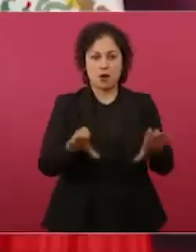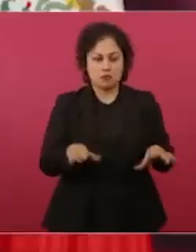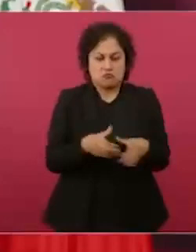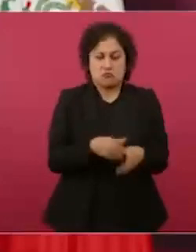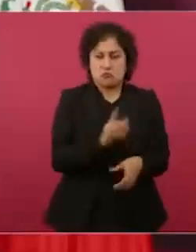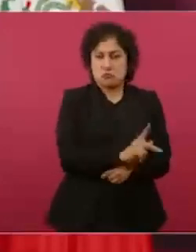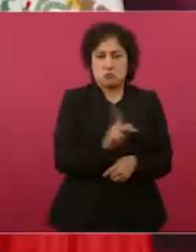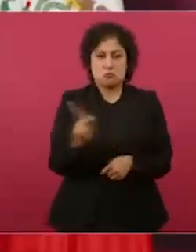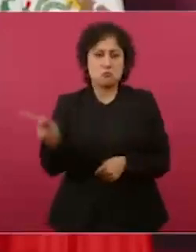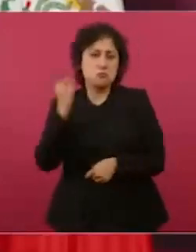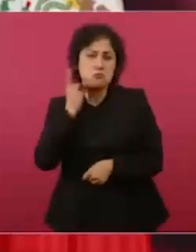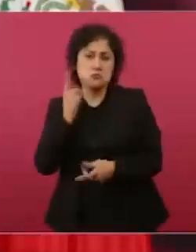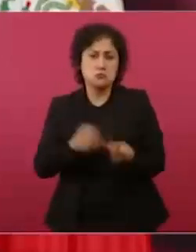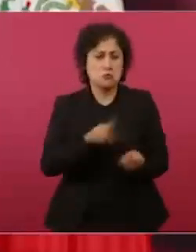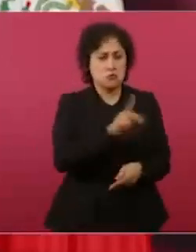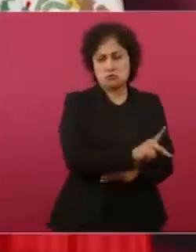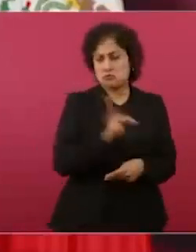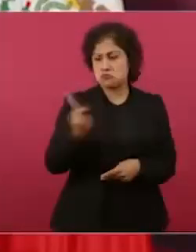se elige a los senadores,